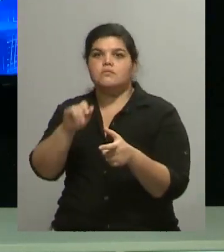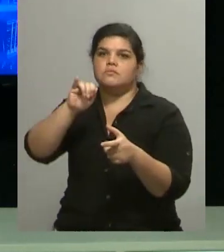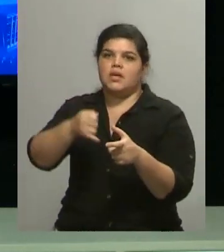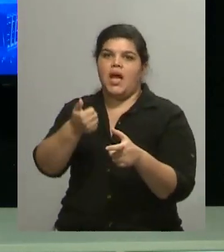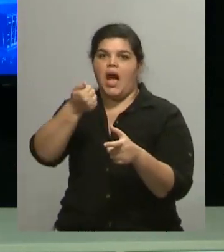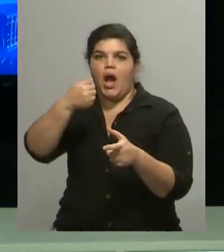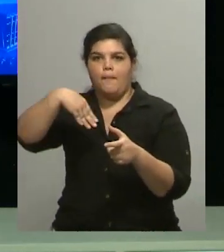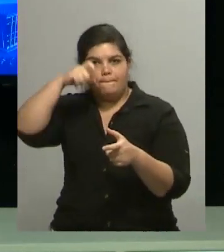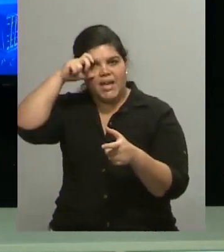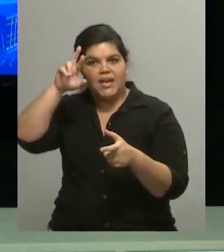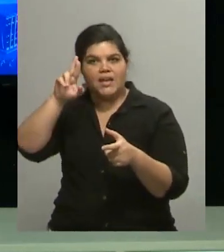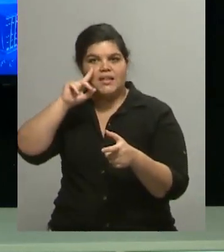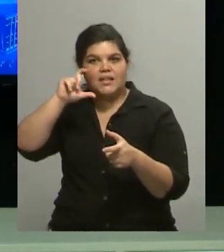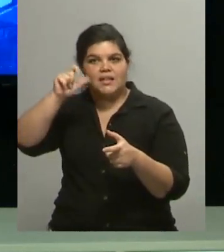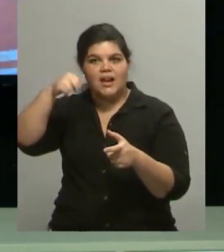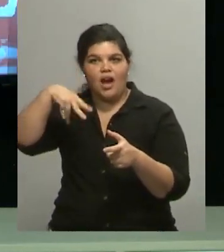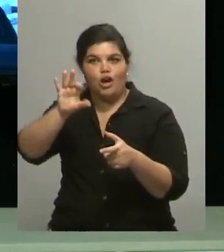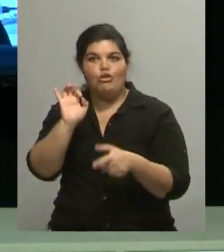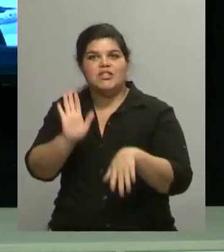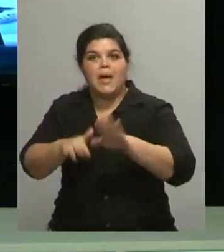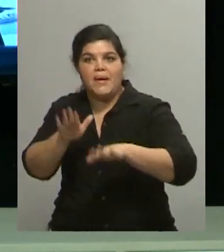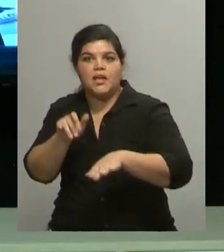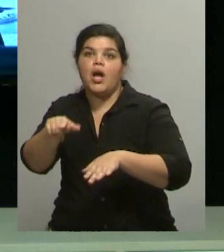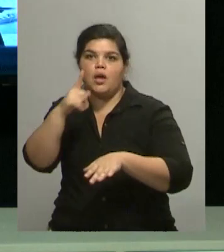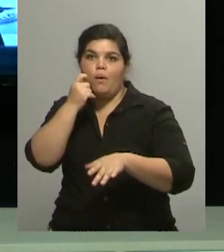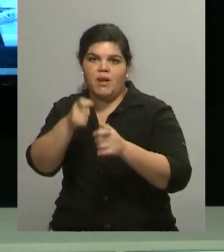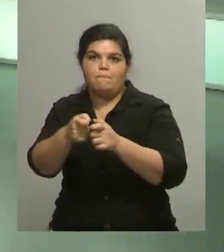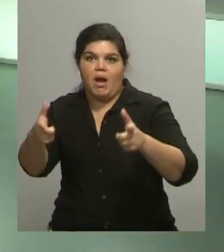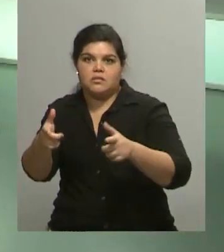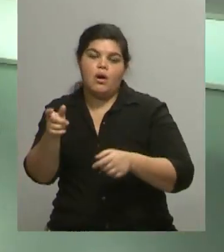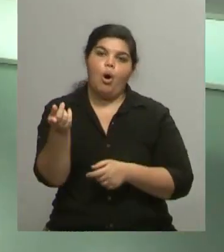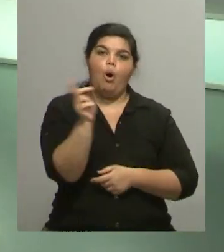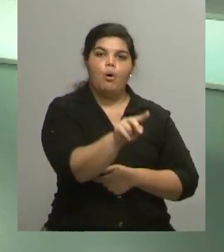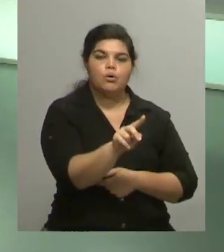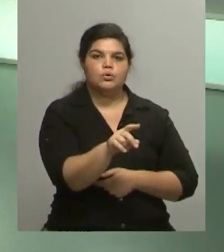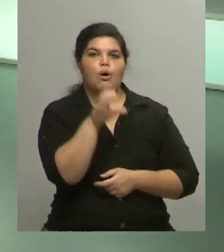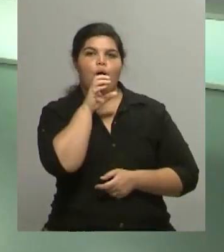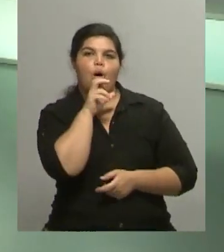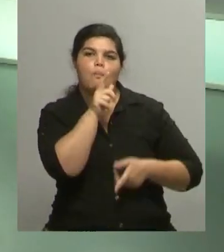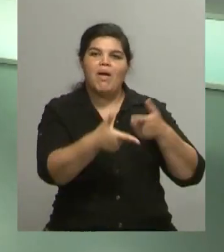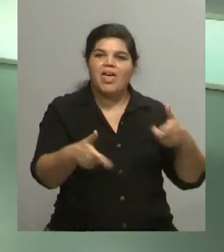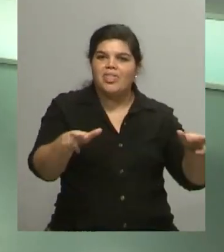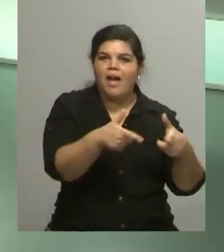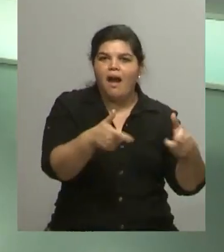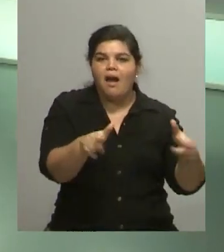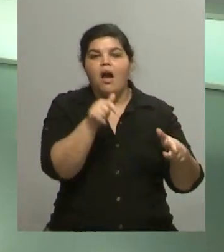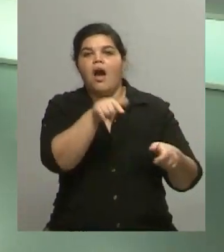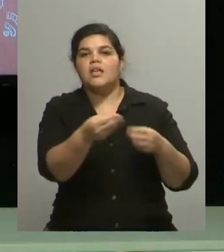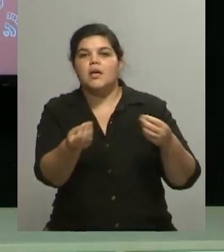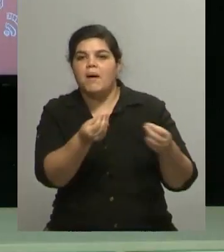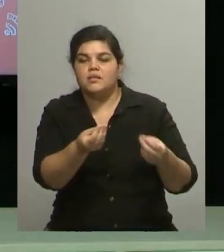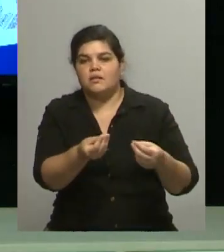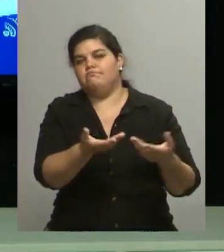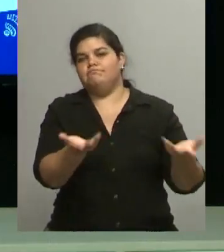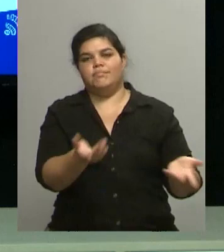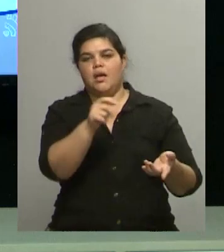mejor anduvo fue el de zapateo americano, porque comedia musical depende más de la interacción, de los juegos que por ahí